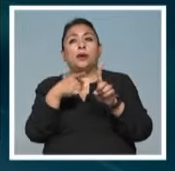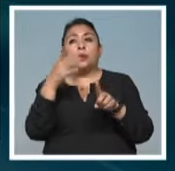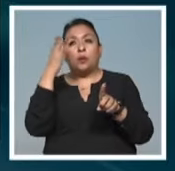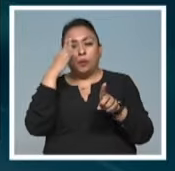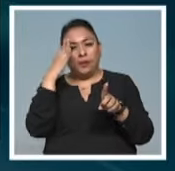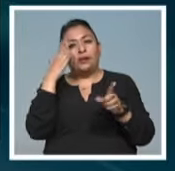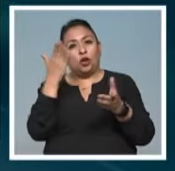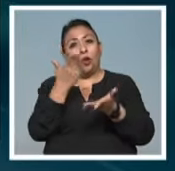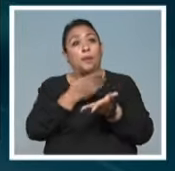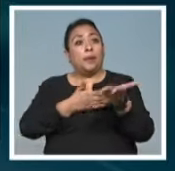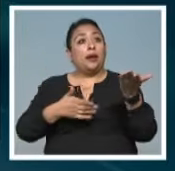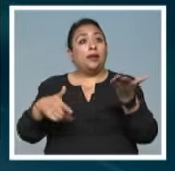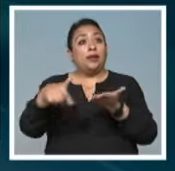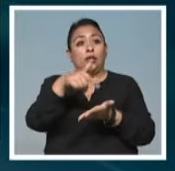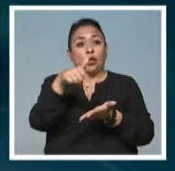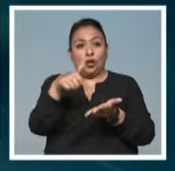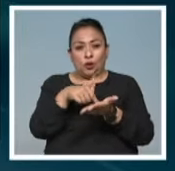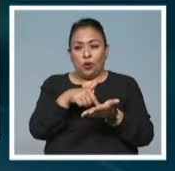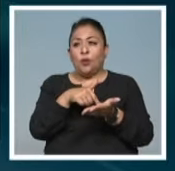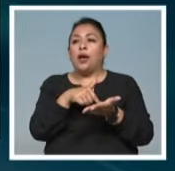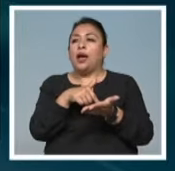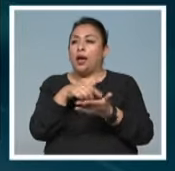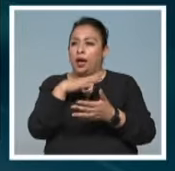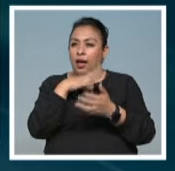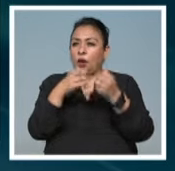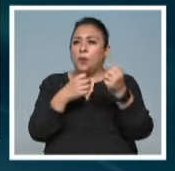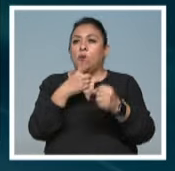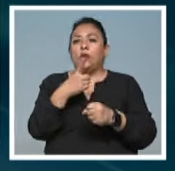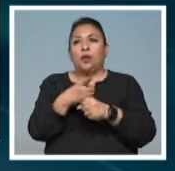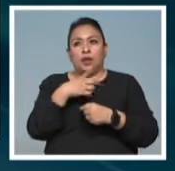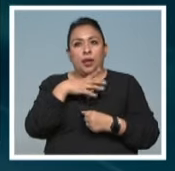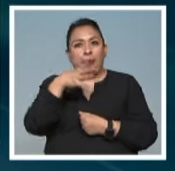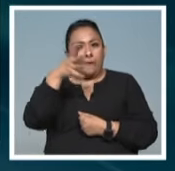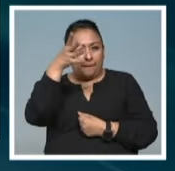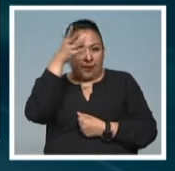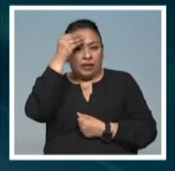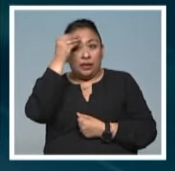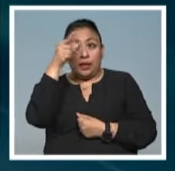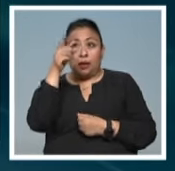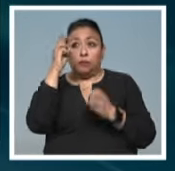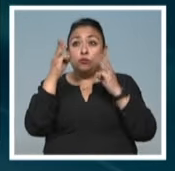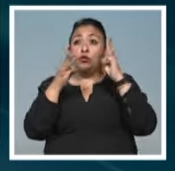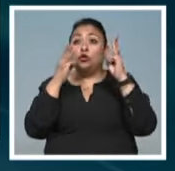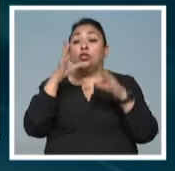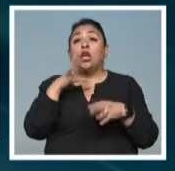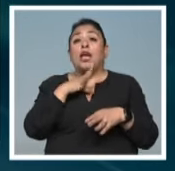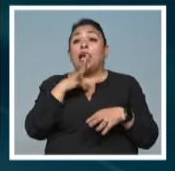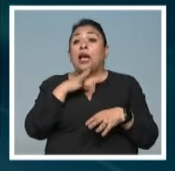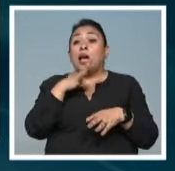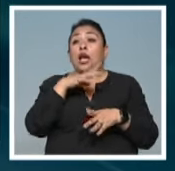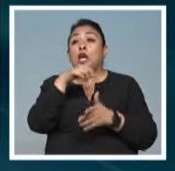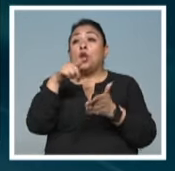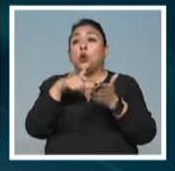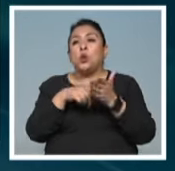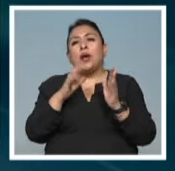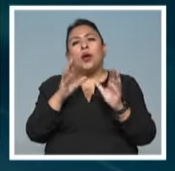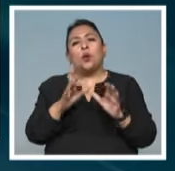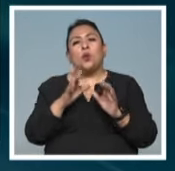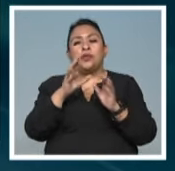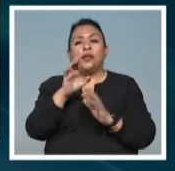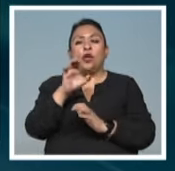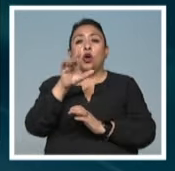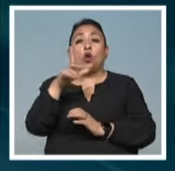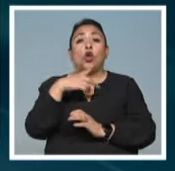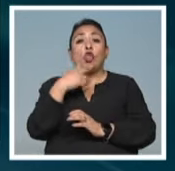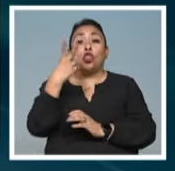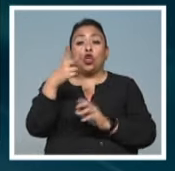compartir este espacio, darnos la oportunidad de aprender de él. El museo cuenta con un espacio ecológico de dos